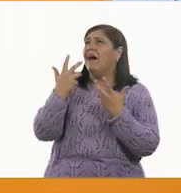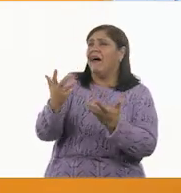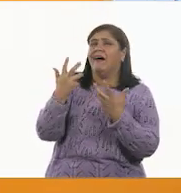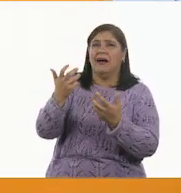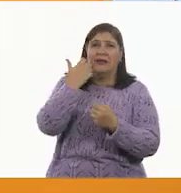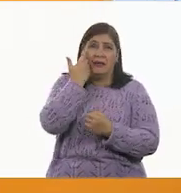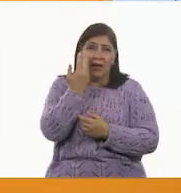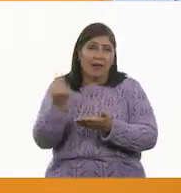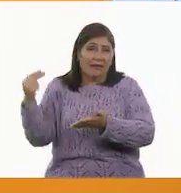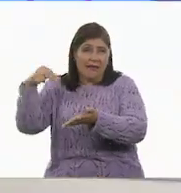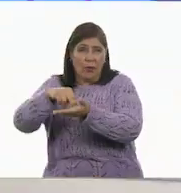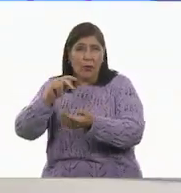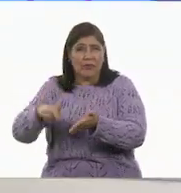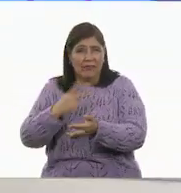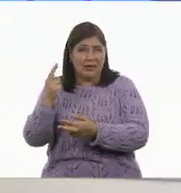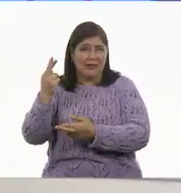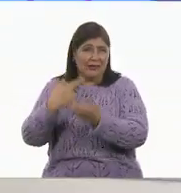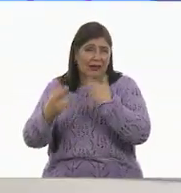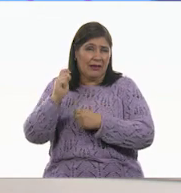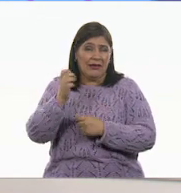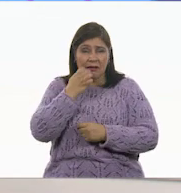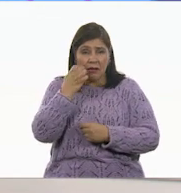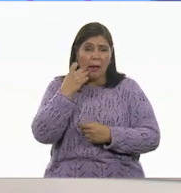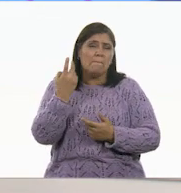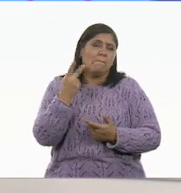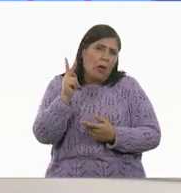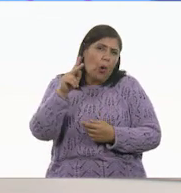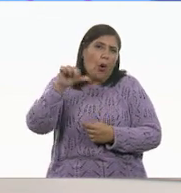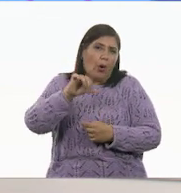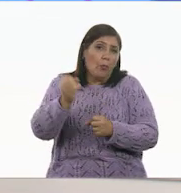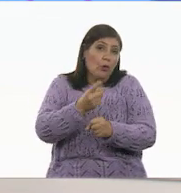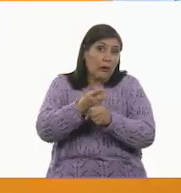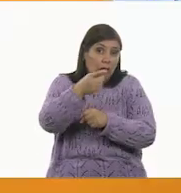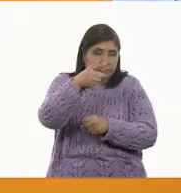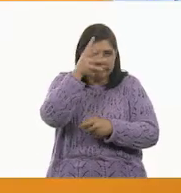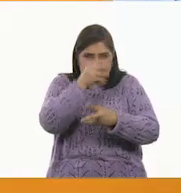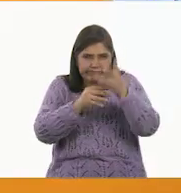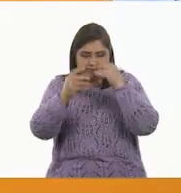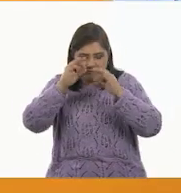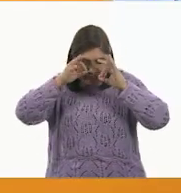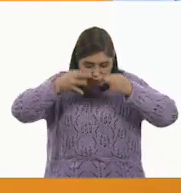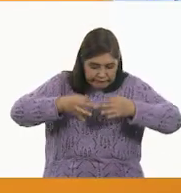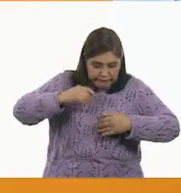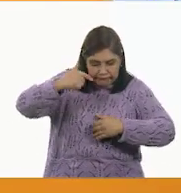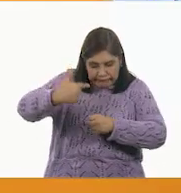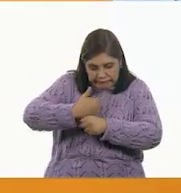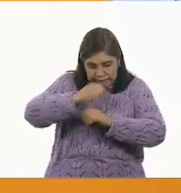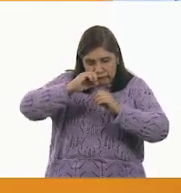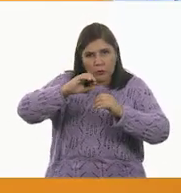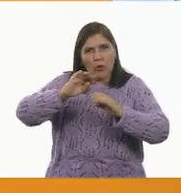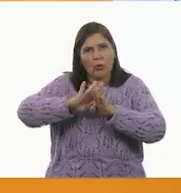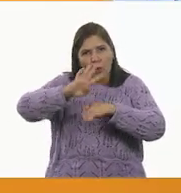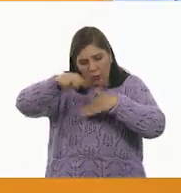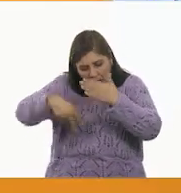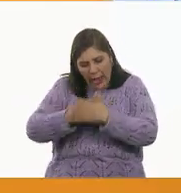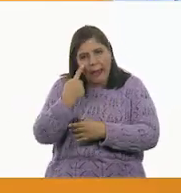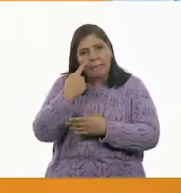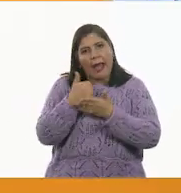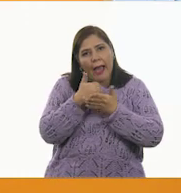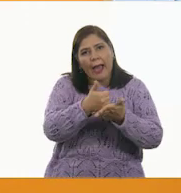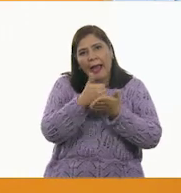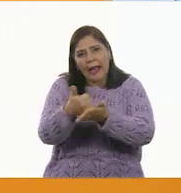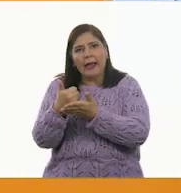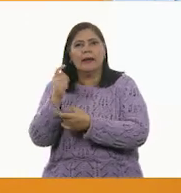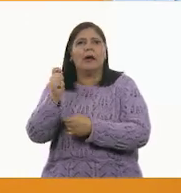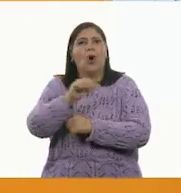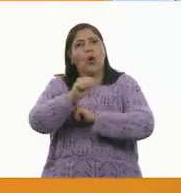para toda la comunidad. Te reto a que sigas regando tus fortalezas y todos los días también ayudes a otros a